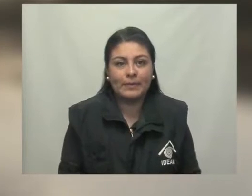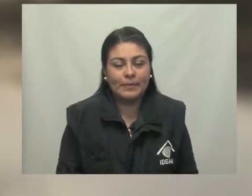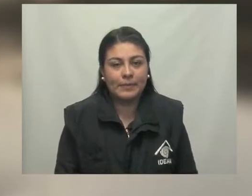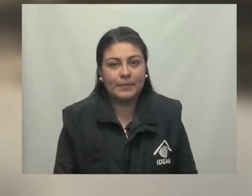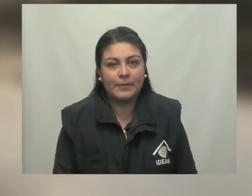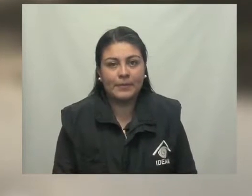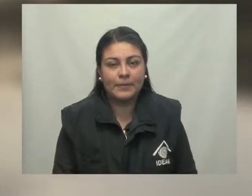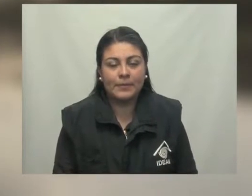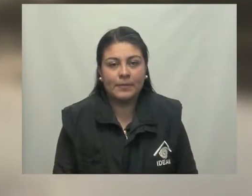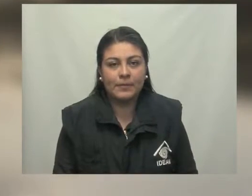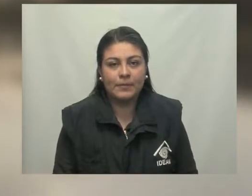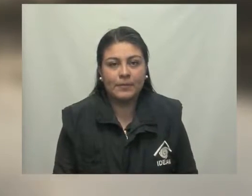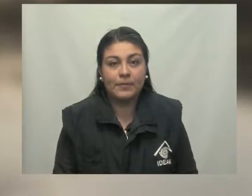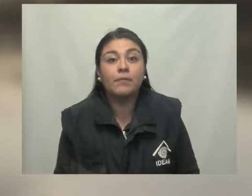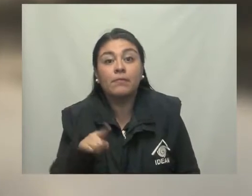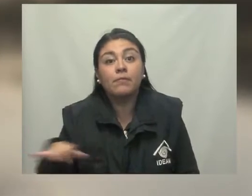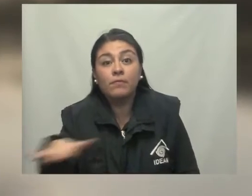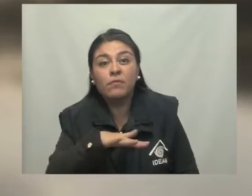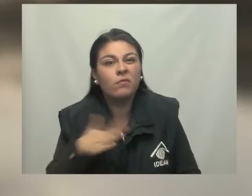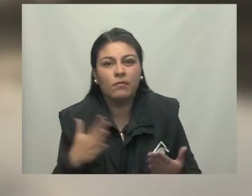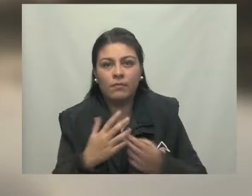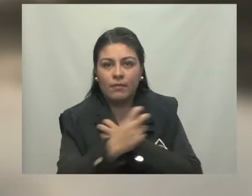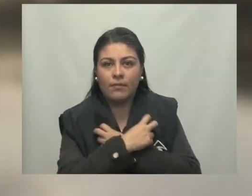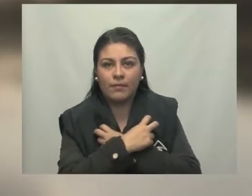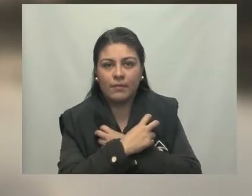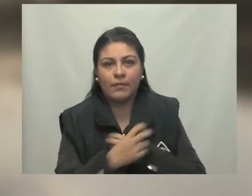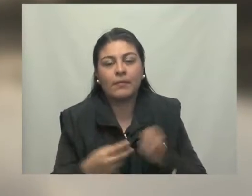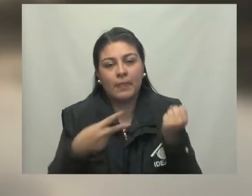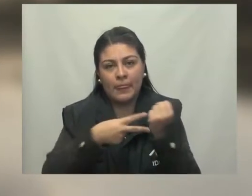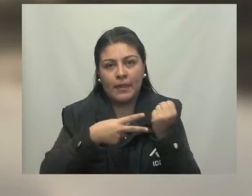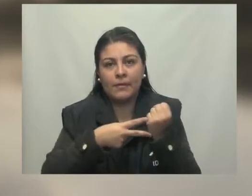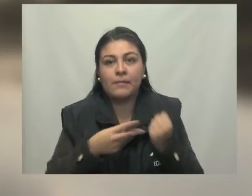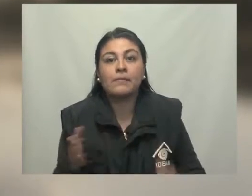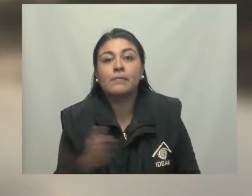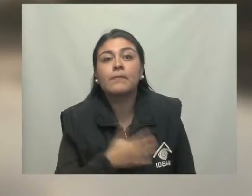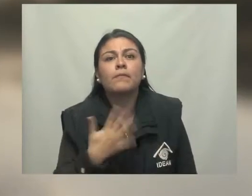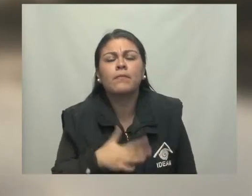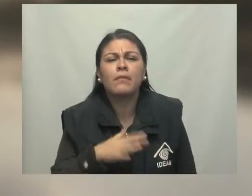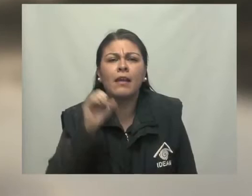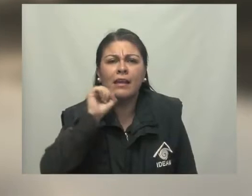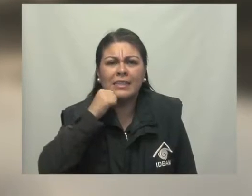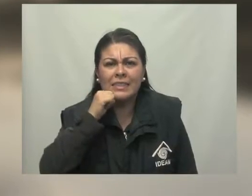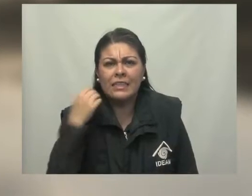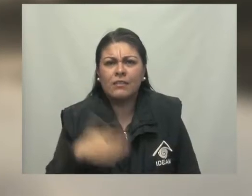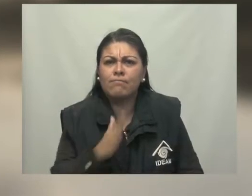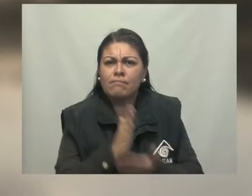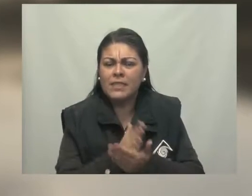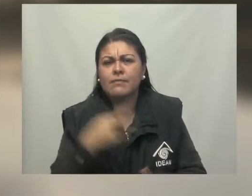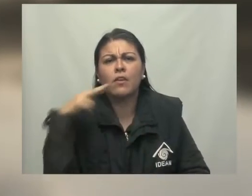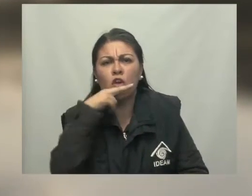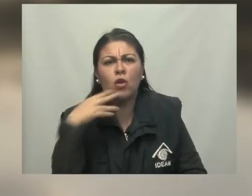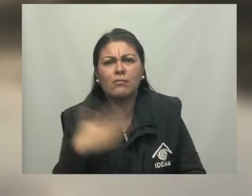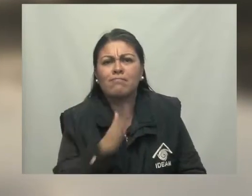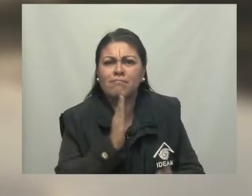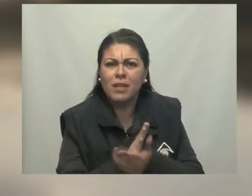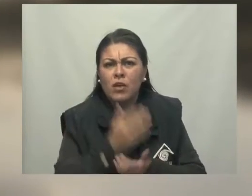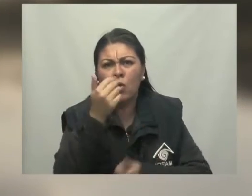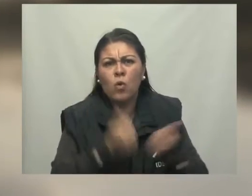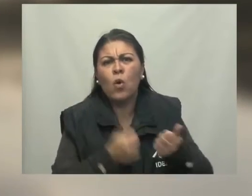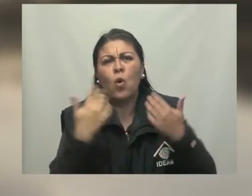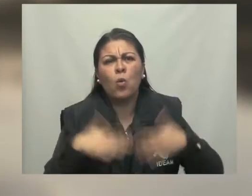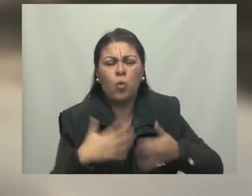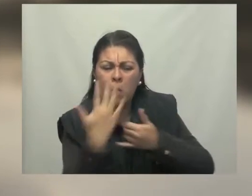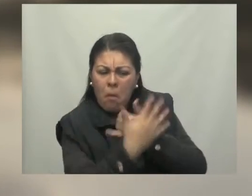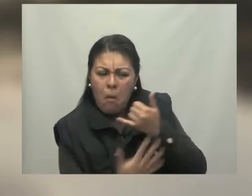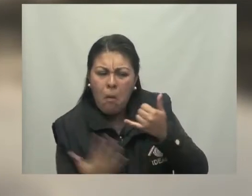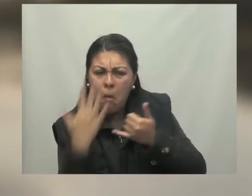en el río Seisbas y sus afluentes en cercanías a Neiva. Alerta roja por alta amenaza de incendios forestales en varias regiones del